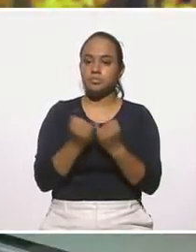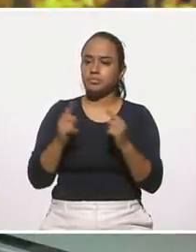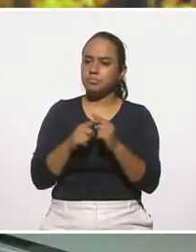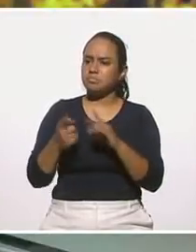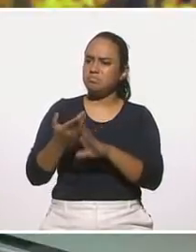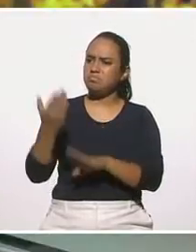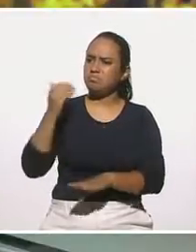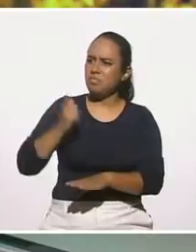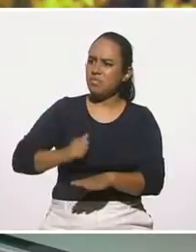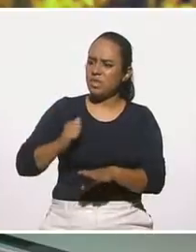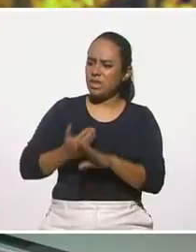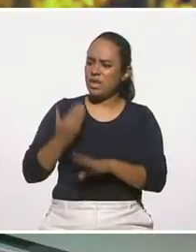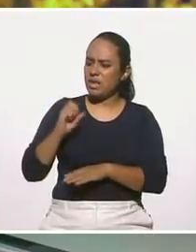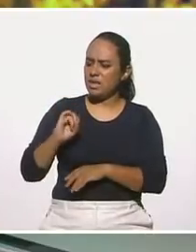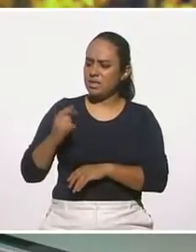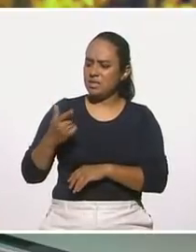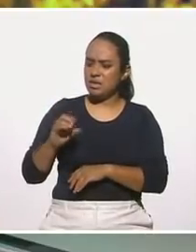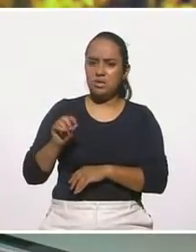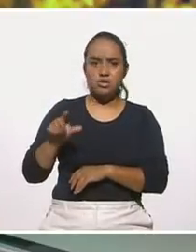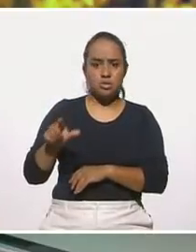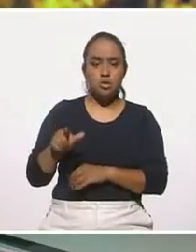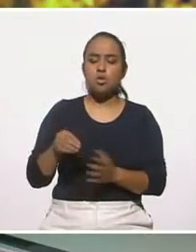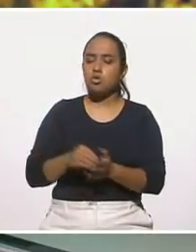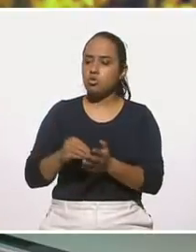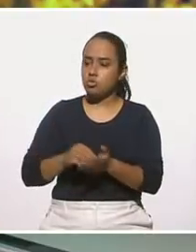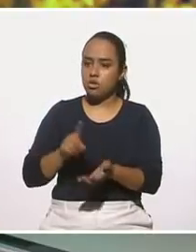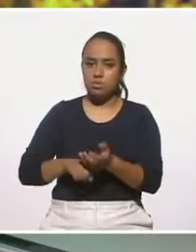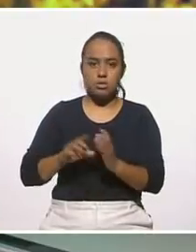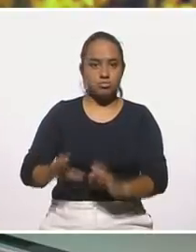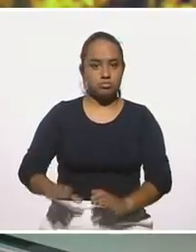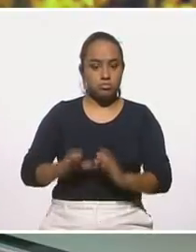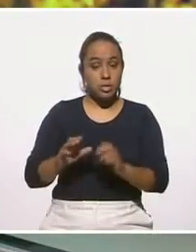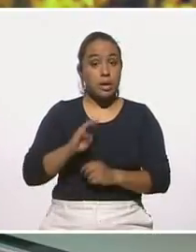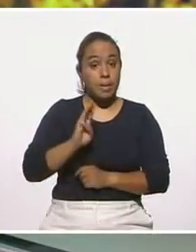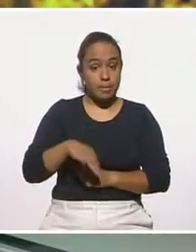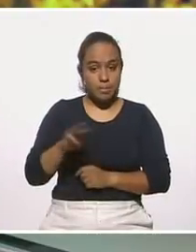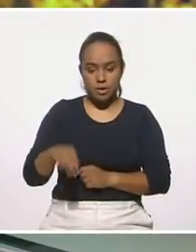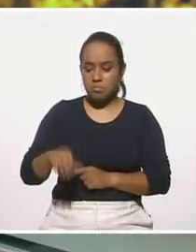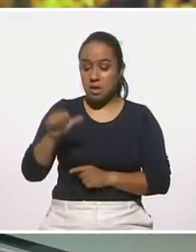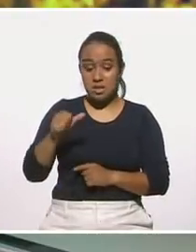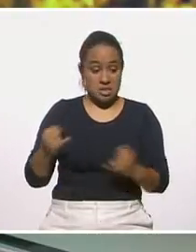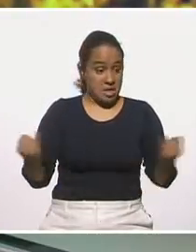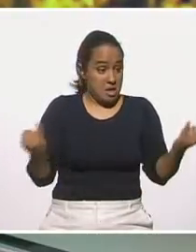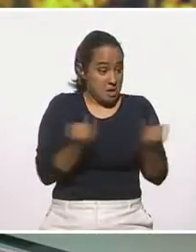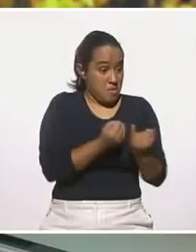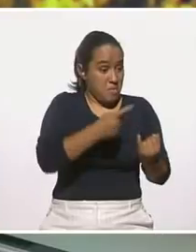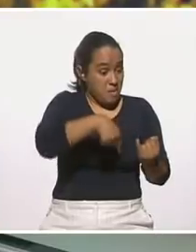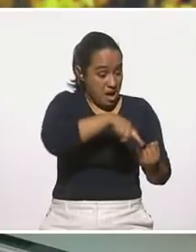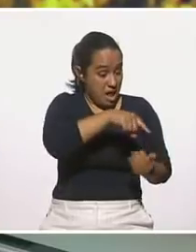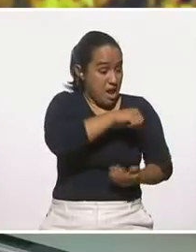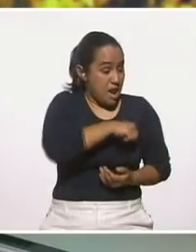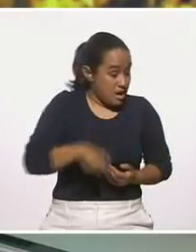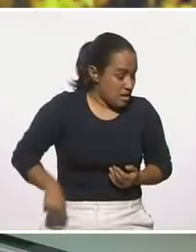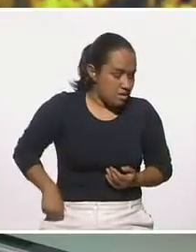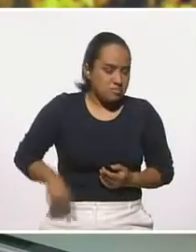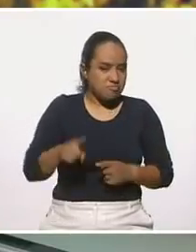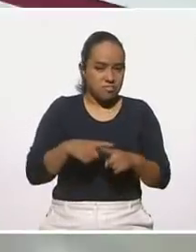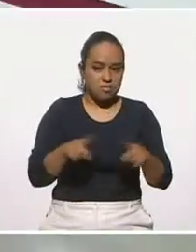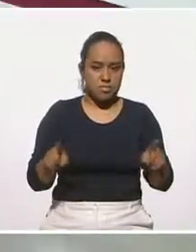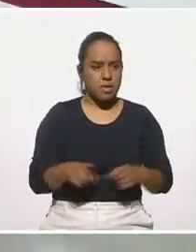XVII, que todavía se conservan. En Milpalta es diferente a los demás. Están Pamela, Anaí,